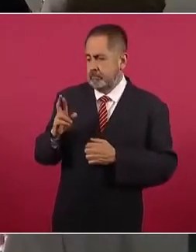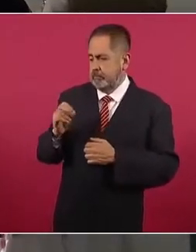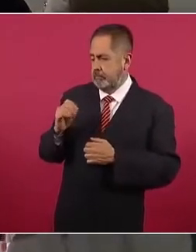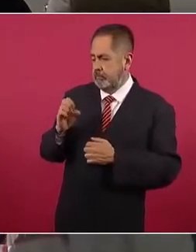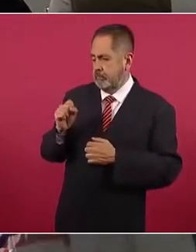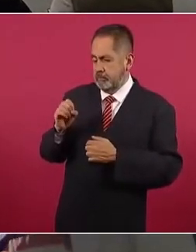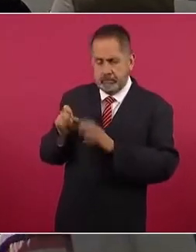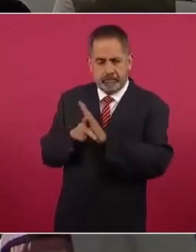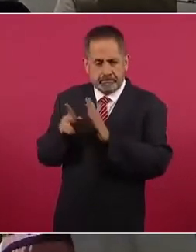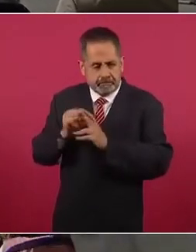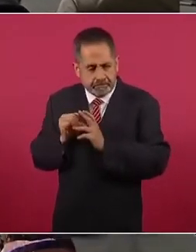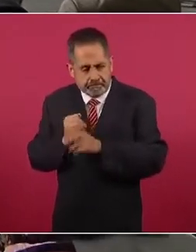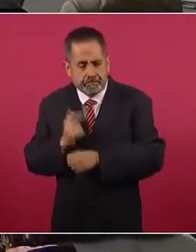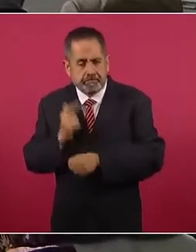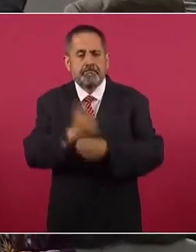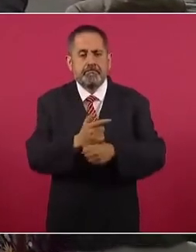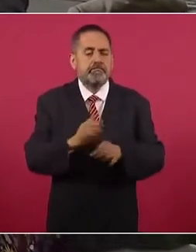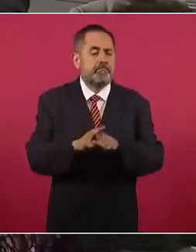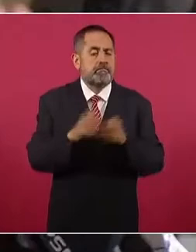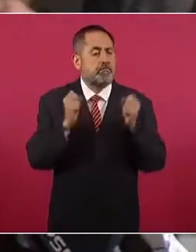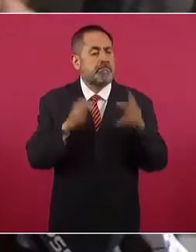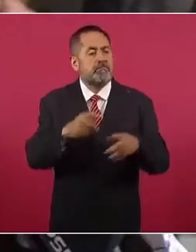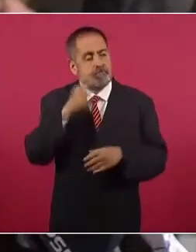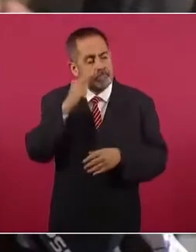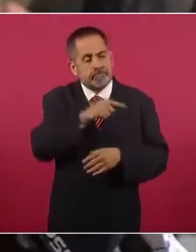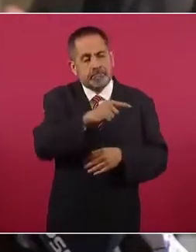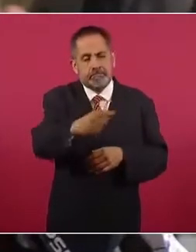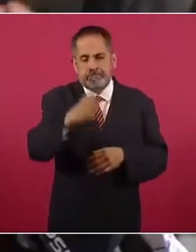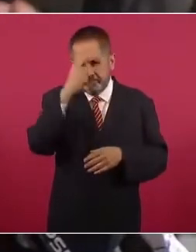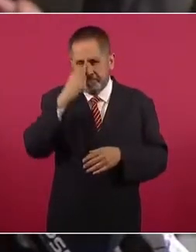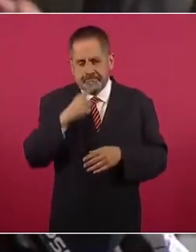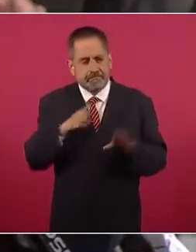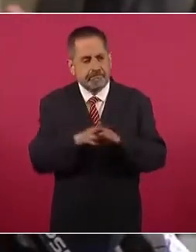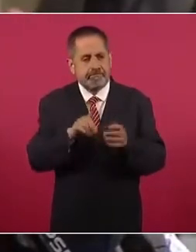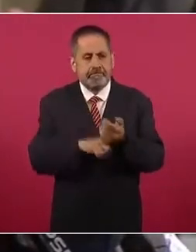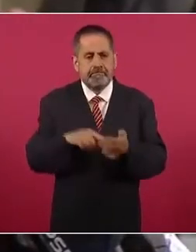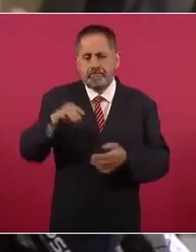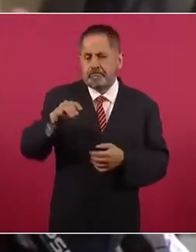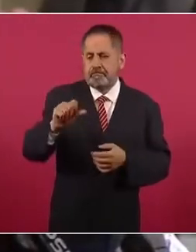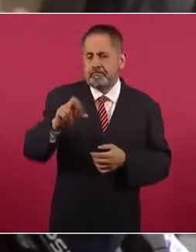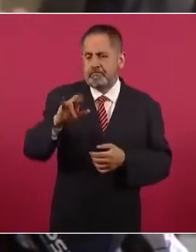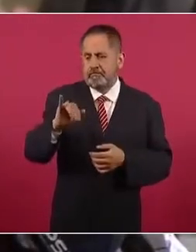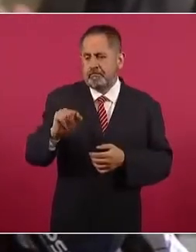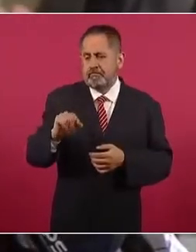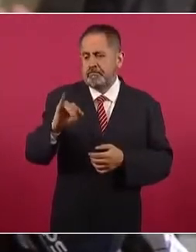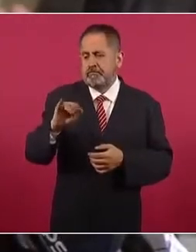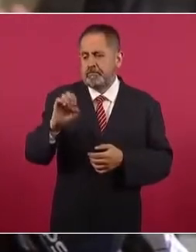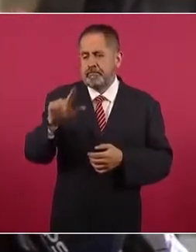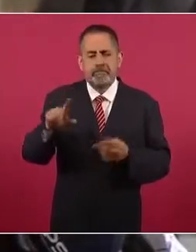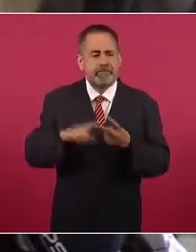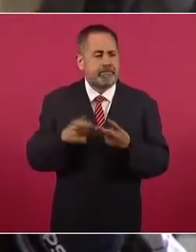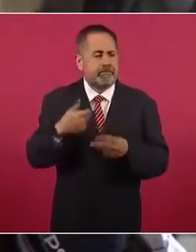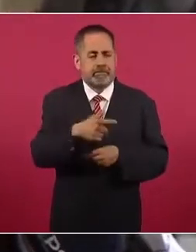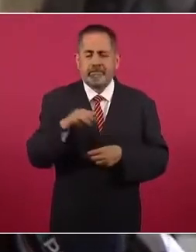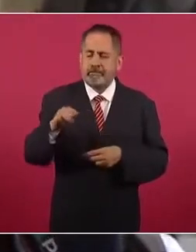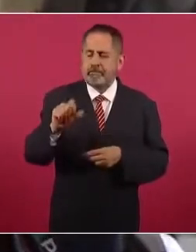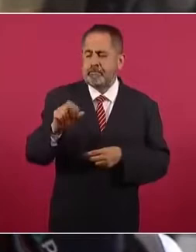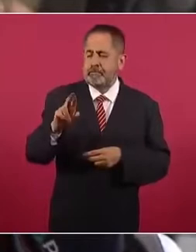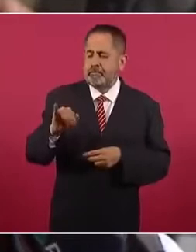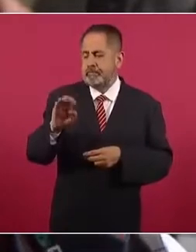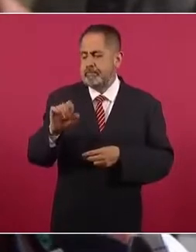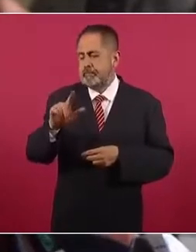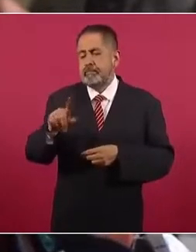que ver con este entramado, pues es que mucho apunta al perfil de María Isabel Barroso, conocida como Maribel, quien bueno, se